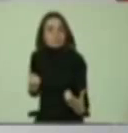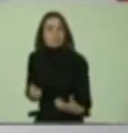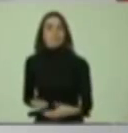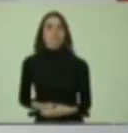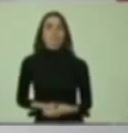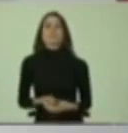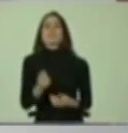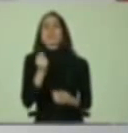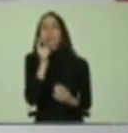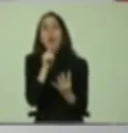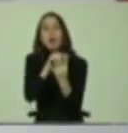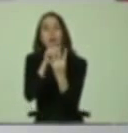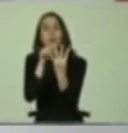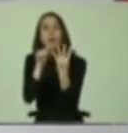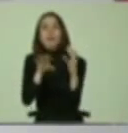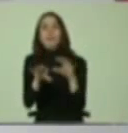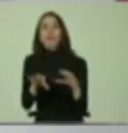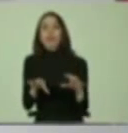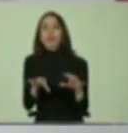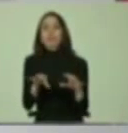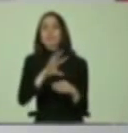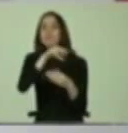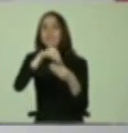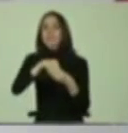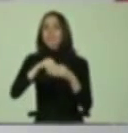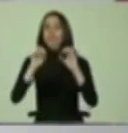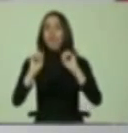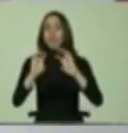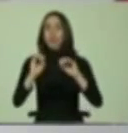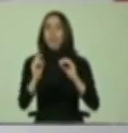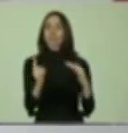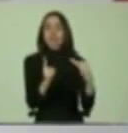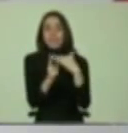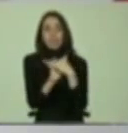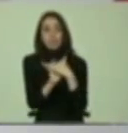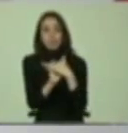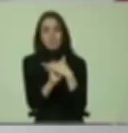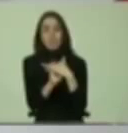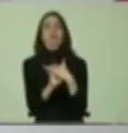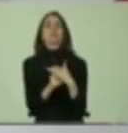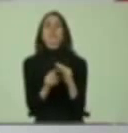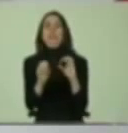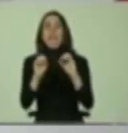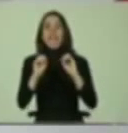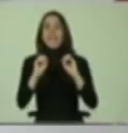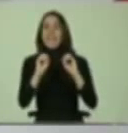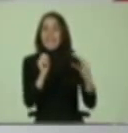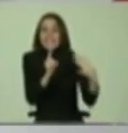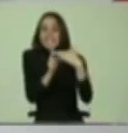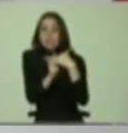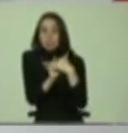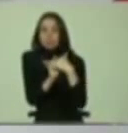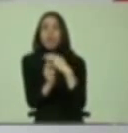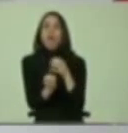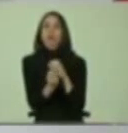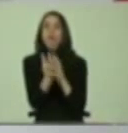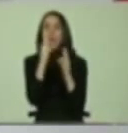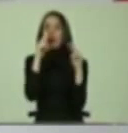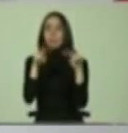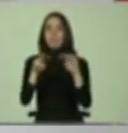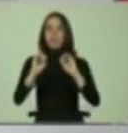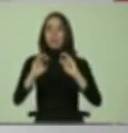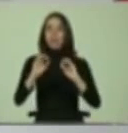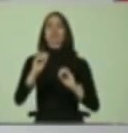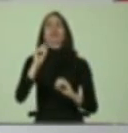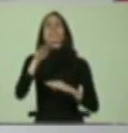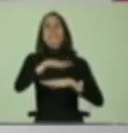¿Cuáles son los cuatro elementos de la educación inclusiva? Y pasaré a las barreras. La inclusión significa una nueva mirada de la educación basada